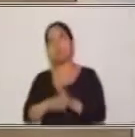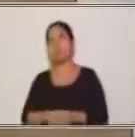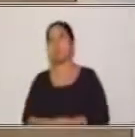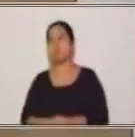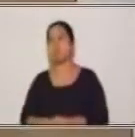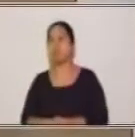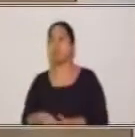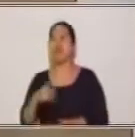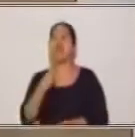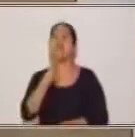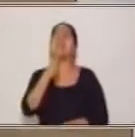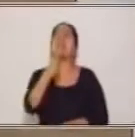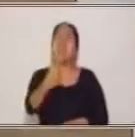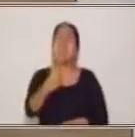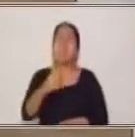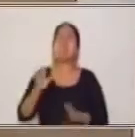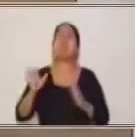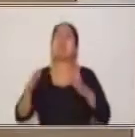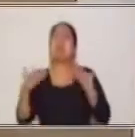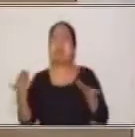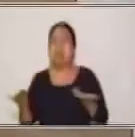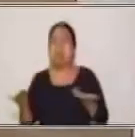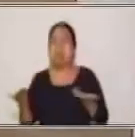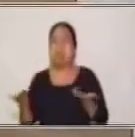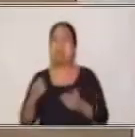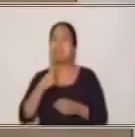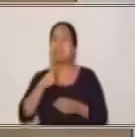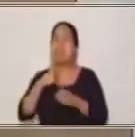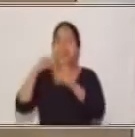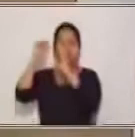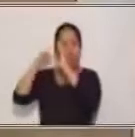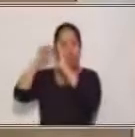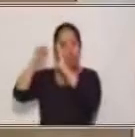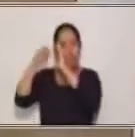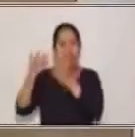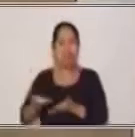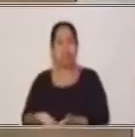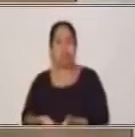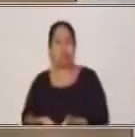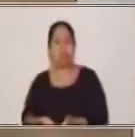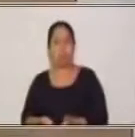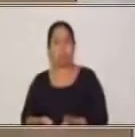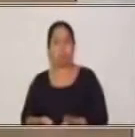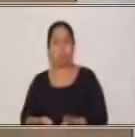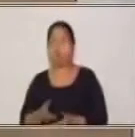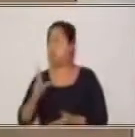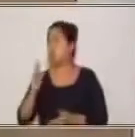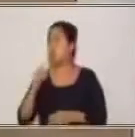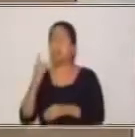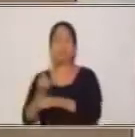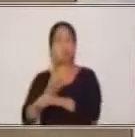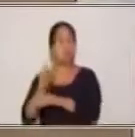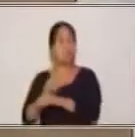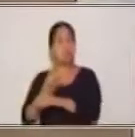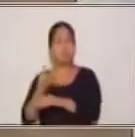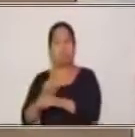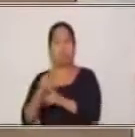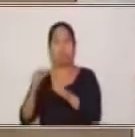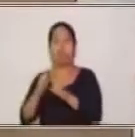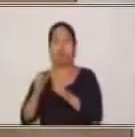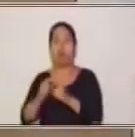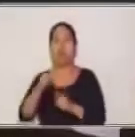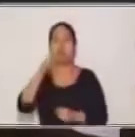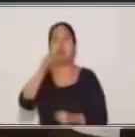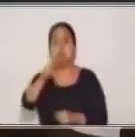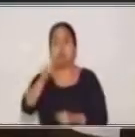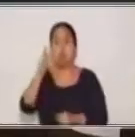Dime qué te pareció el video, ¿sí? Aquí no estamos utilizando la palabra tú, ni la palabra vos, ni la palabra